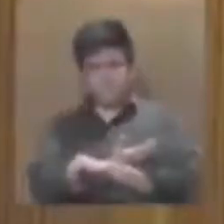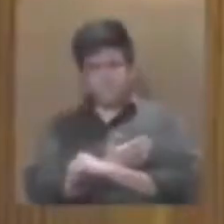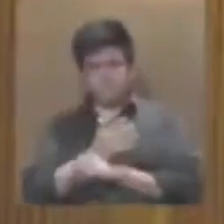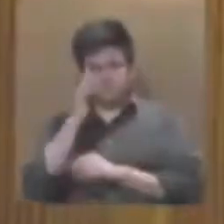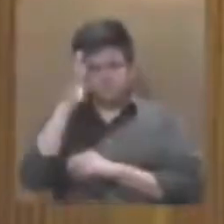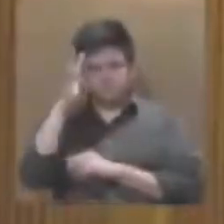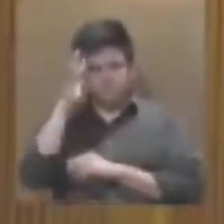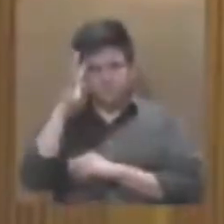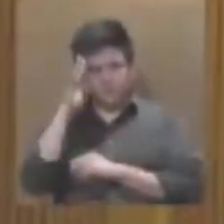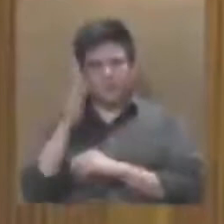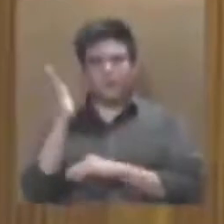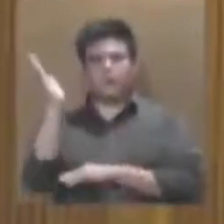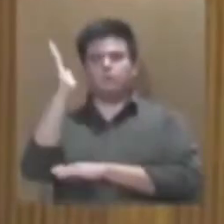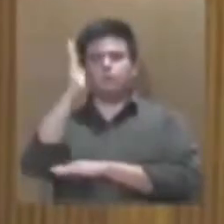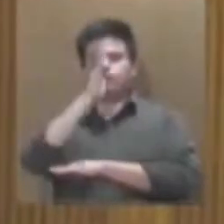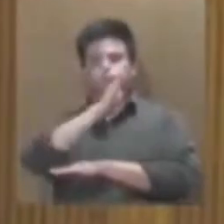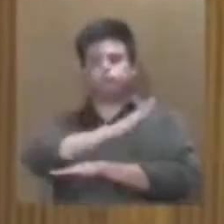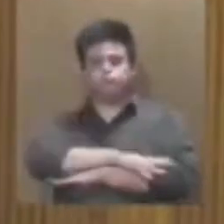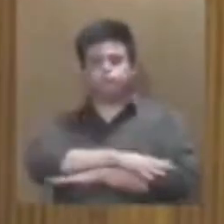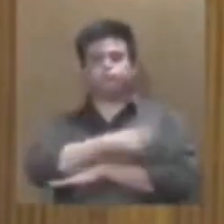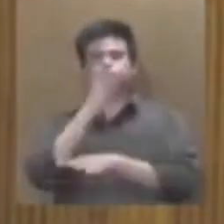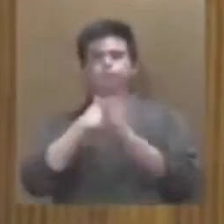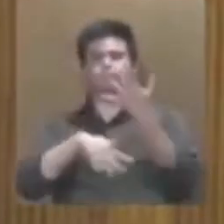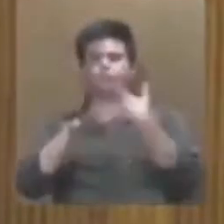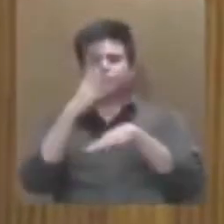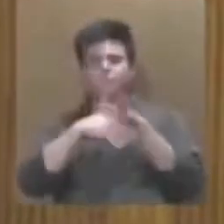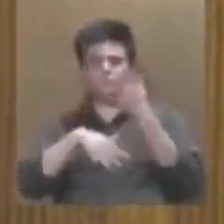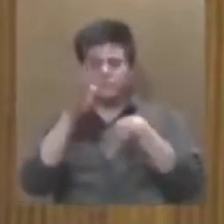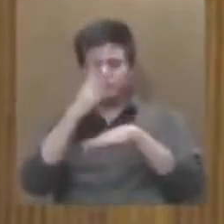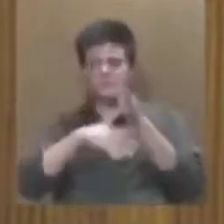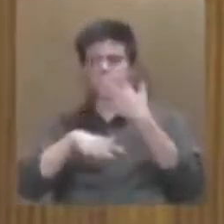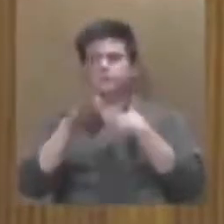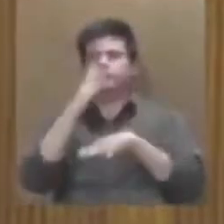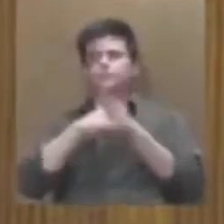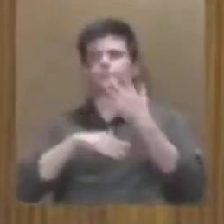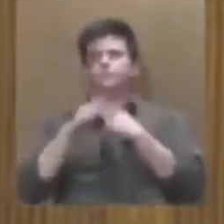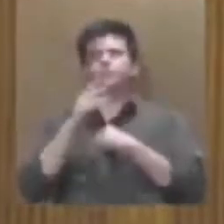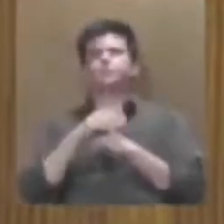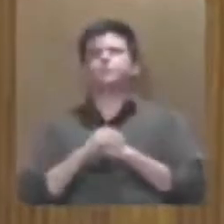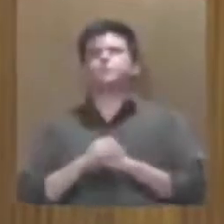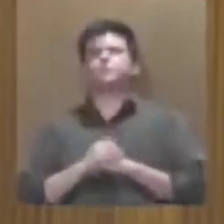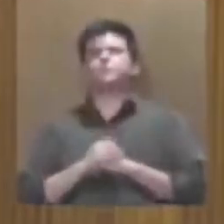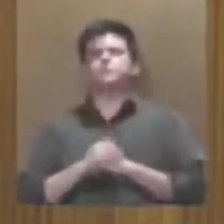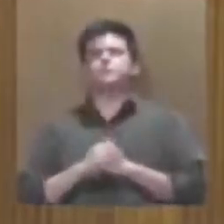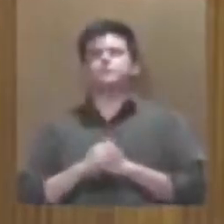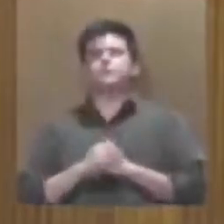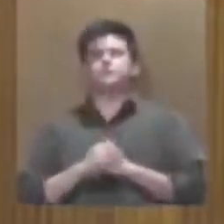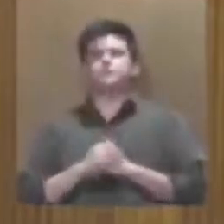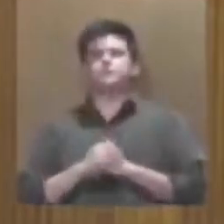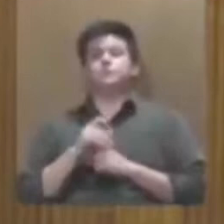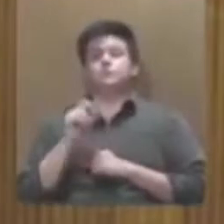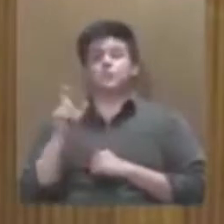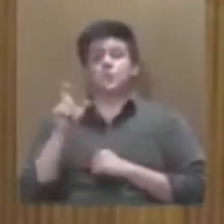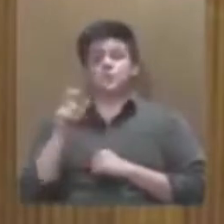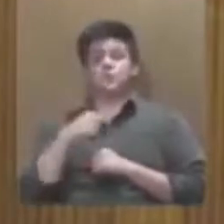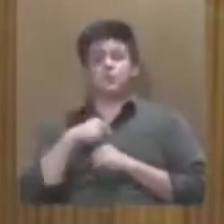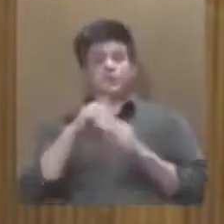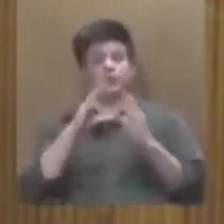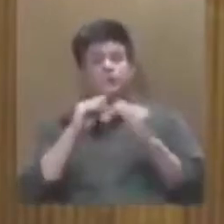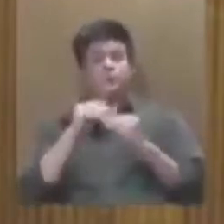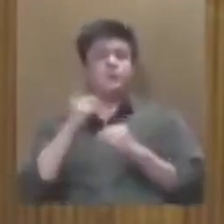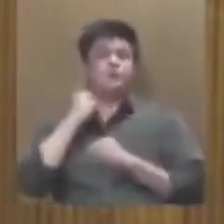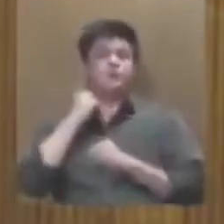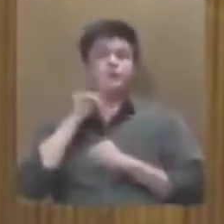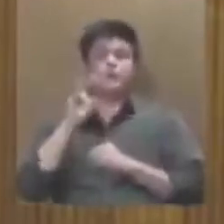que está ahí arriba y que todo el día ha estado interpretando el lenguaje de señas mexicano, que sobre todo cuando está hablando la diputada